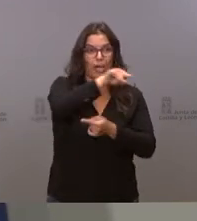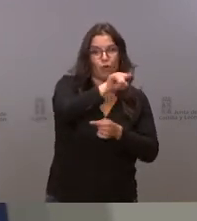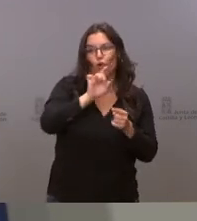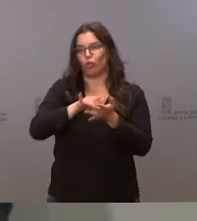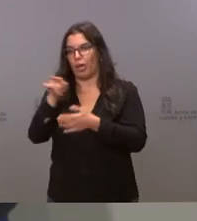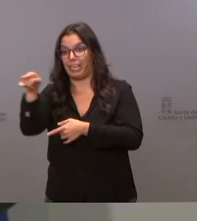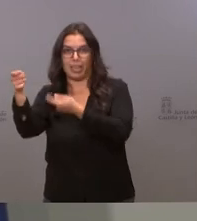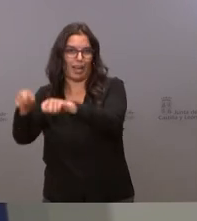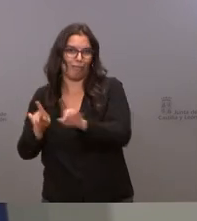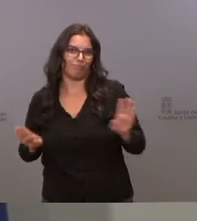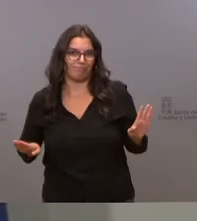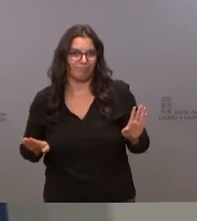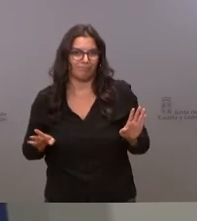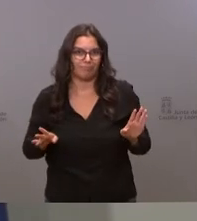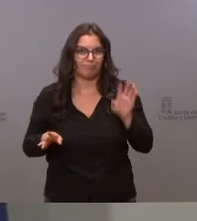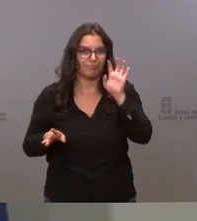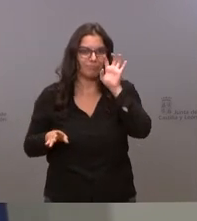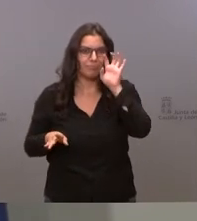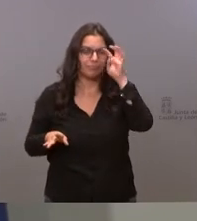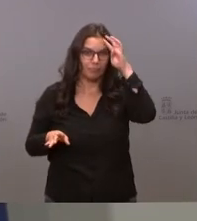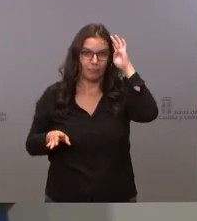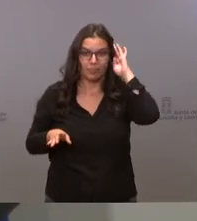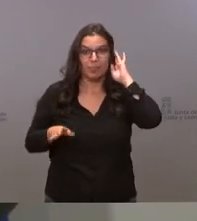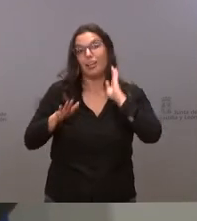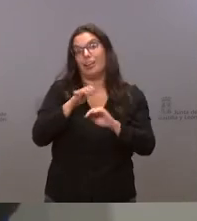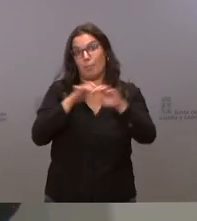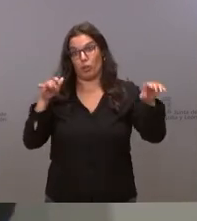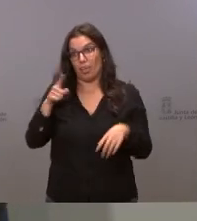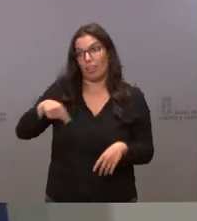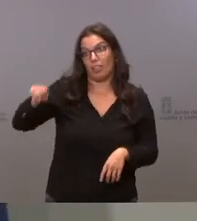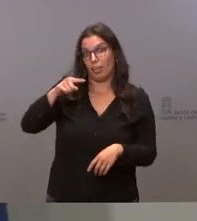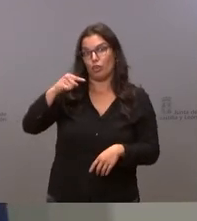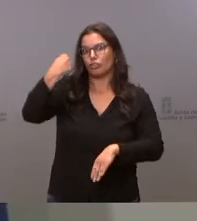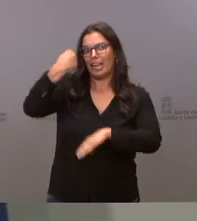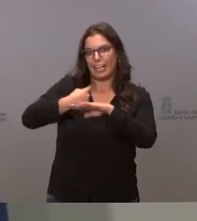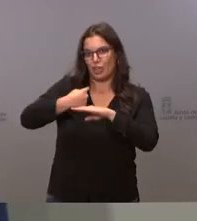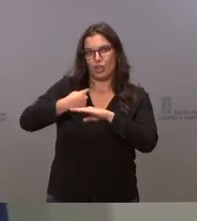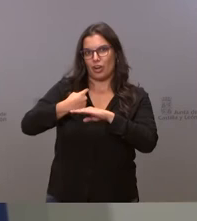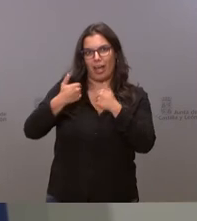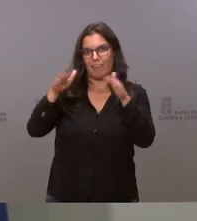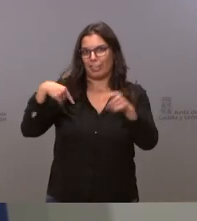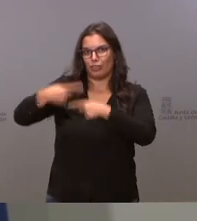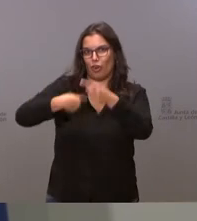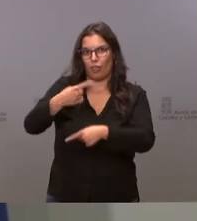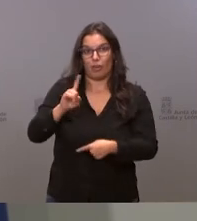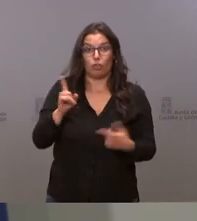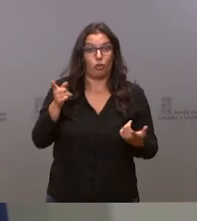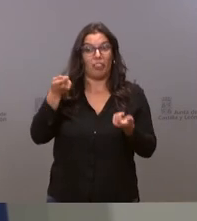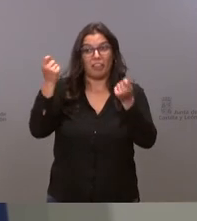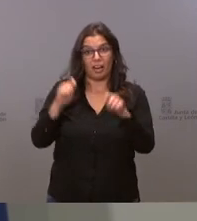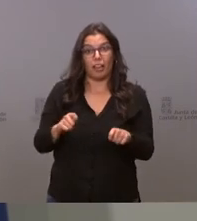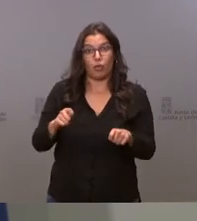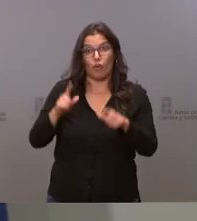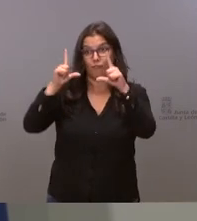no obliga en una inmensa mayoría de ellos a la apertura diaria con lo cual siempre puede hacer usted una foto